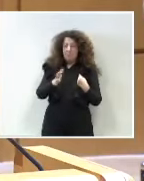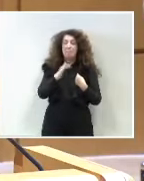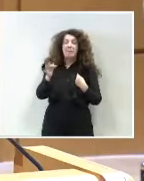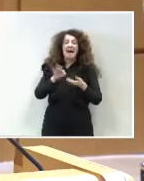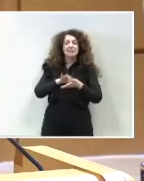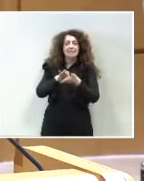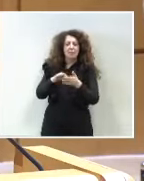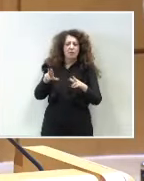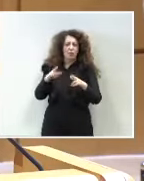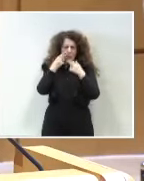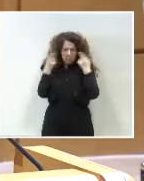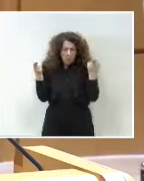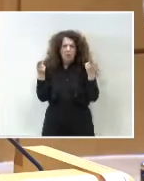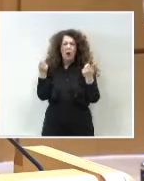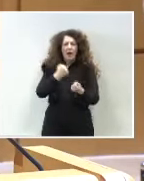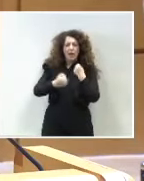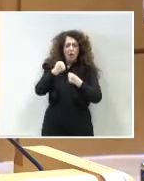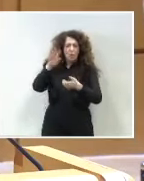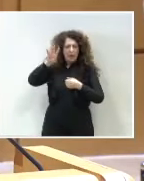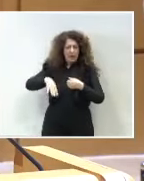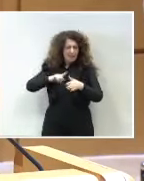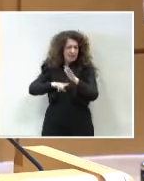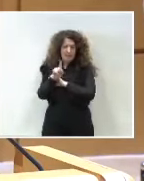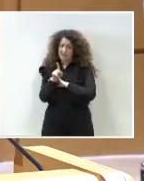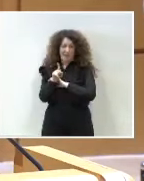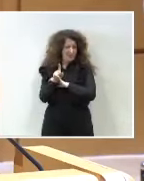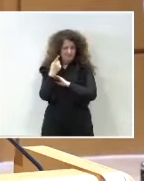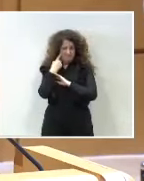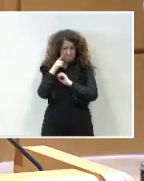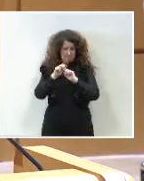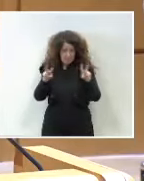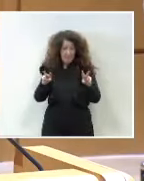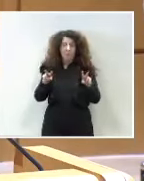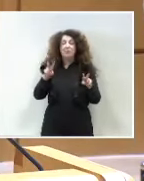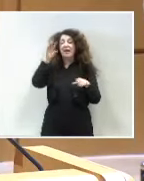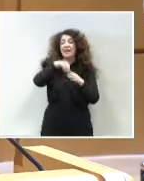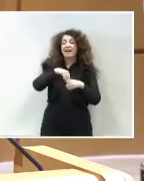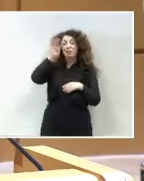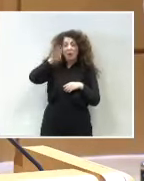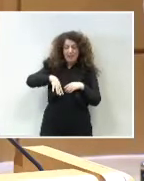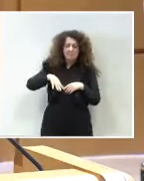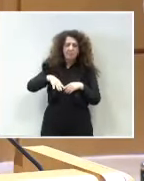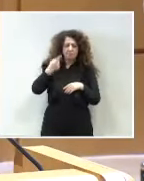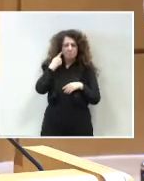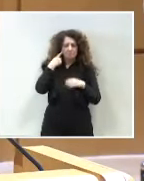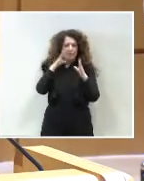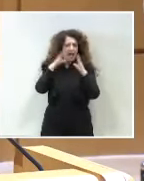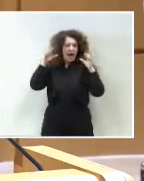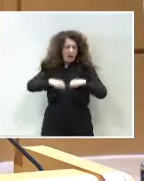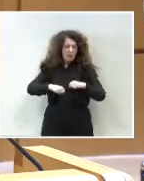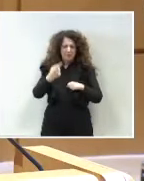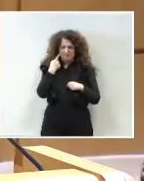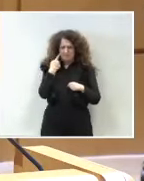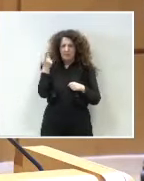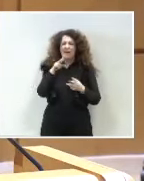desarrollo de la economía catalana. De hecho, existe un consenso social en Cataluña a la hora de denunciar el déficit